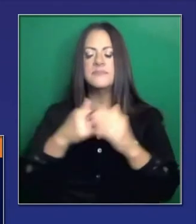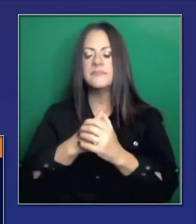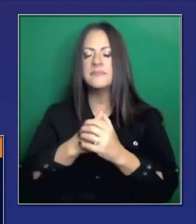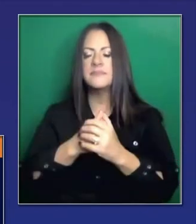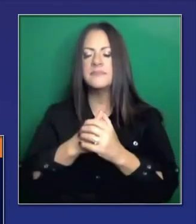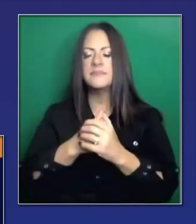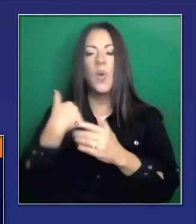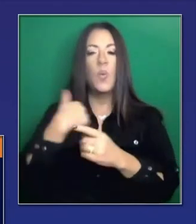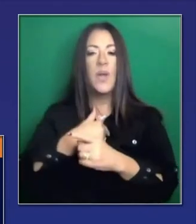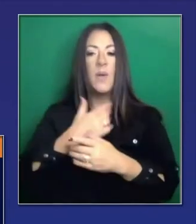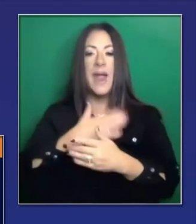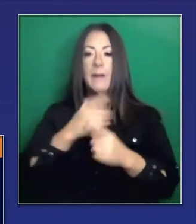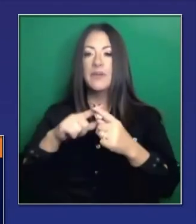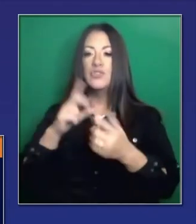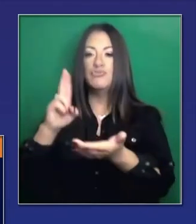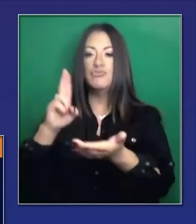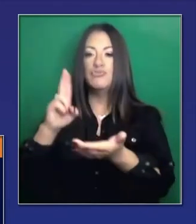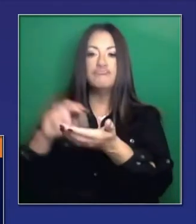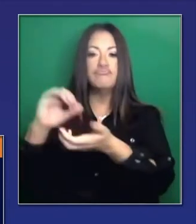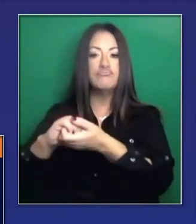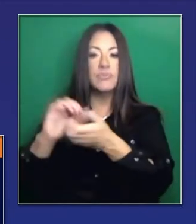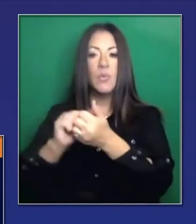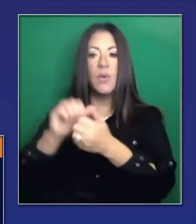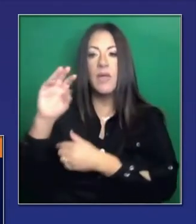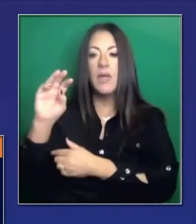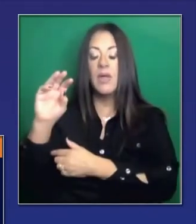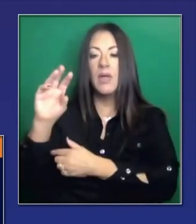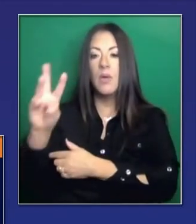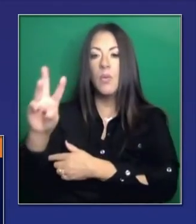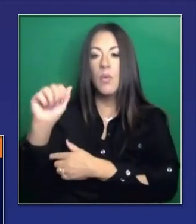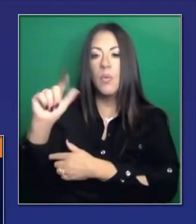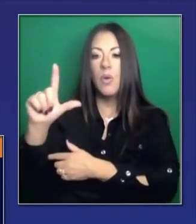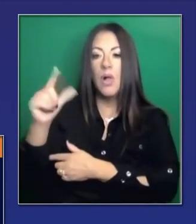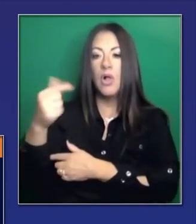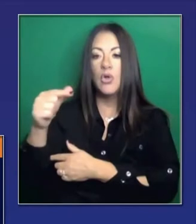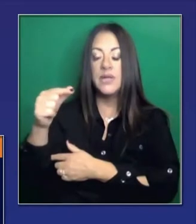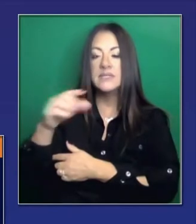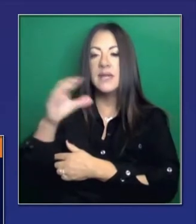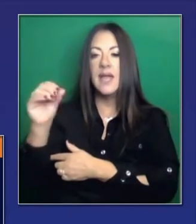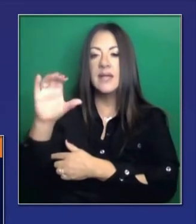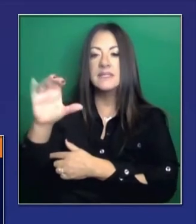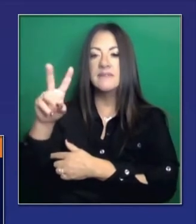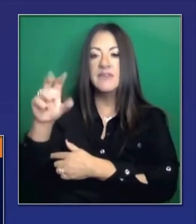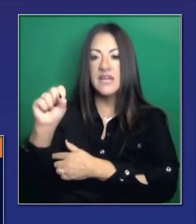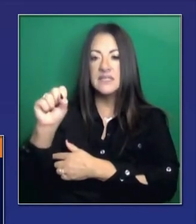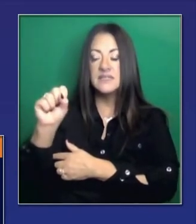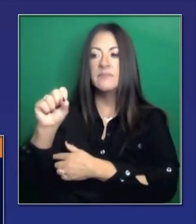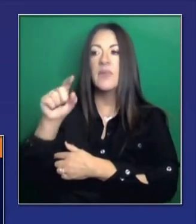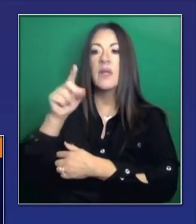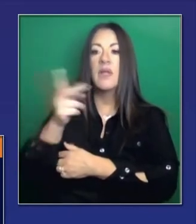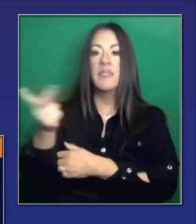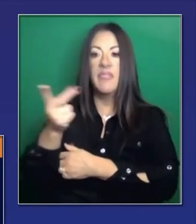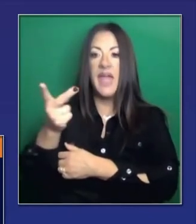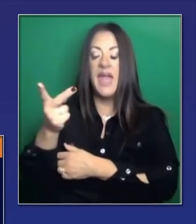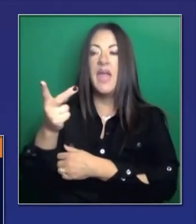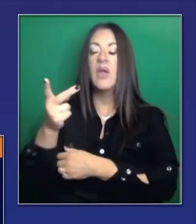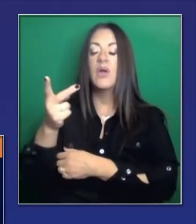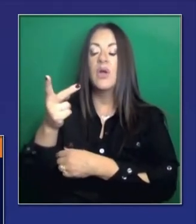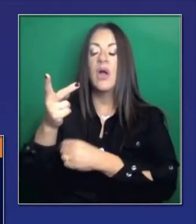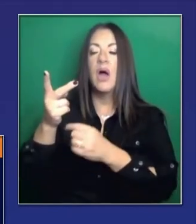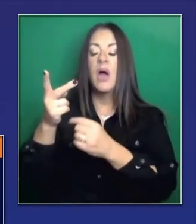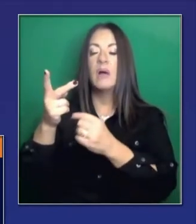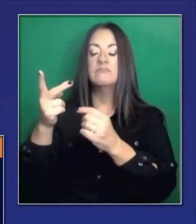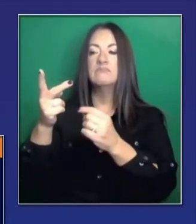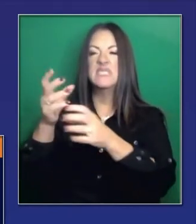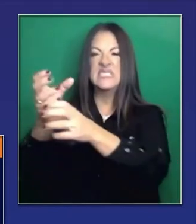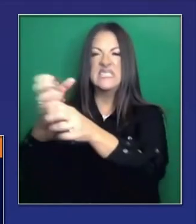farmacias. CVS. Walgreens. Van a tomar una porción. De la tanda de vacunas. Directamente. Llegarán